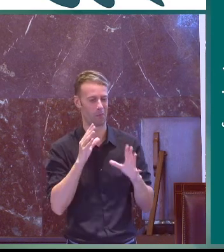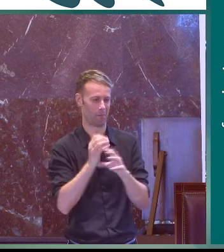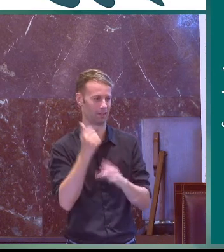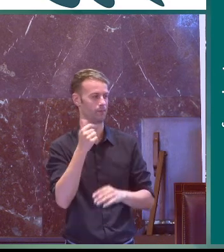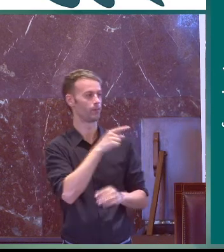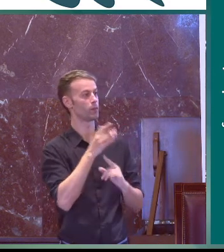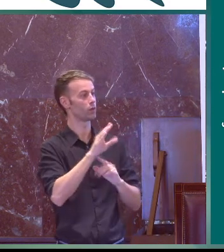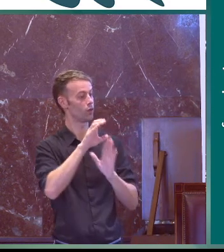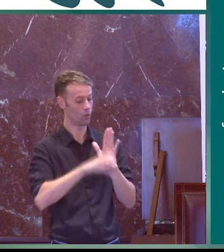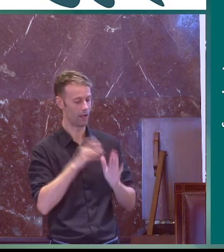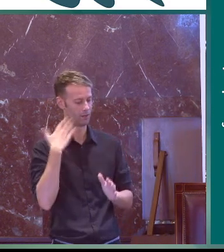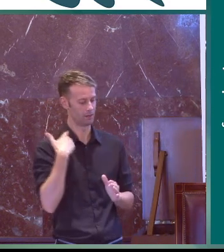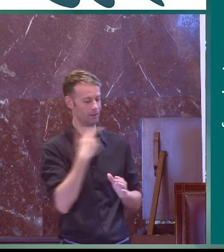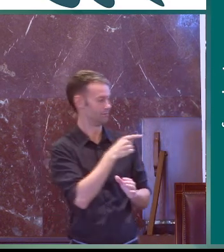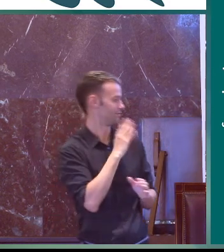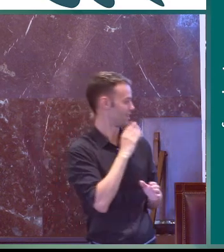creado estos materiales